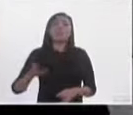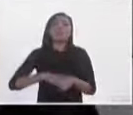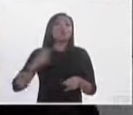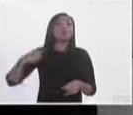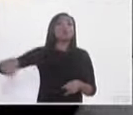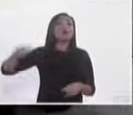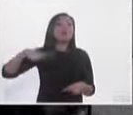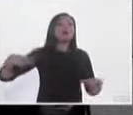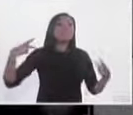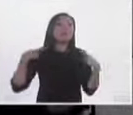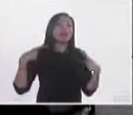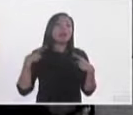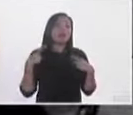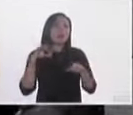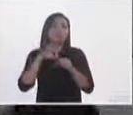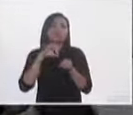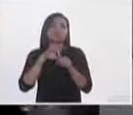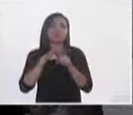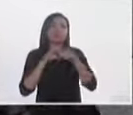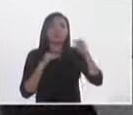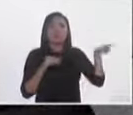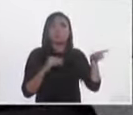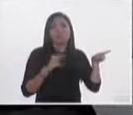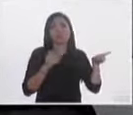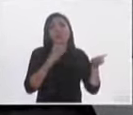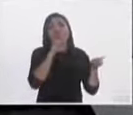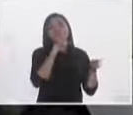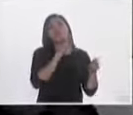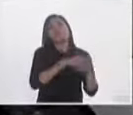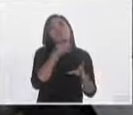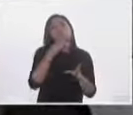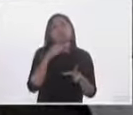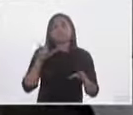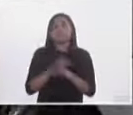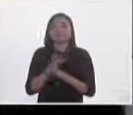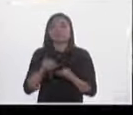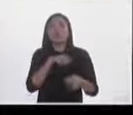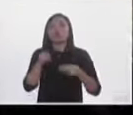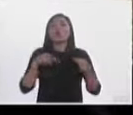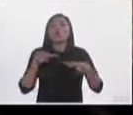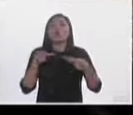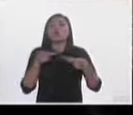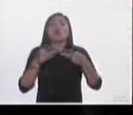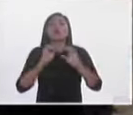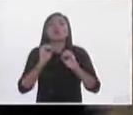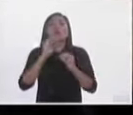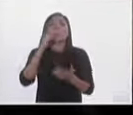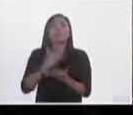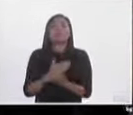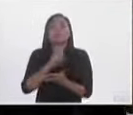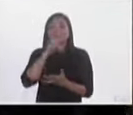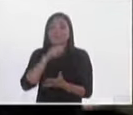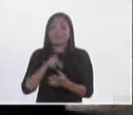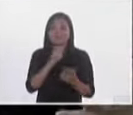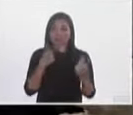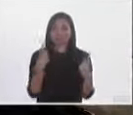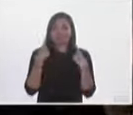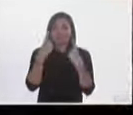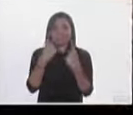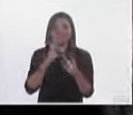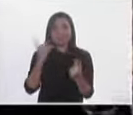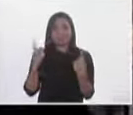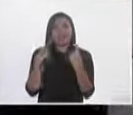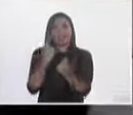por él y que necesariamente necesitas culminar este proceso legislativo que quedó inacabado cuando aprobamos las candidaturas